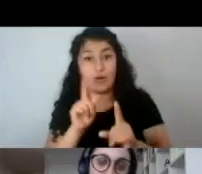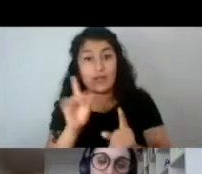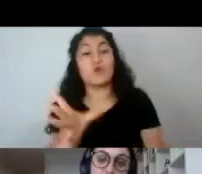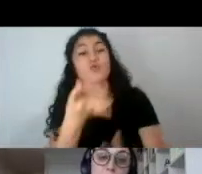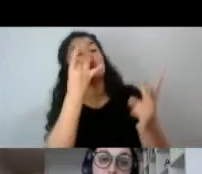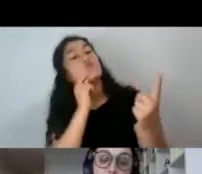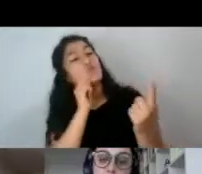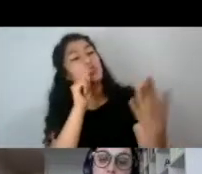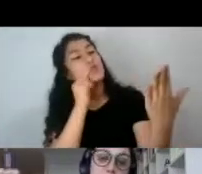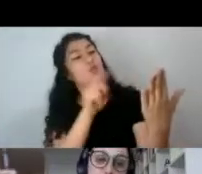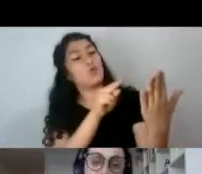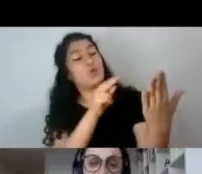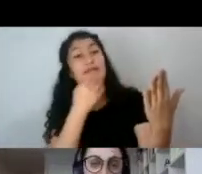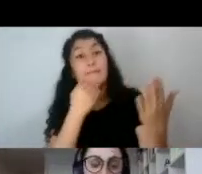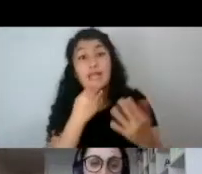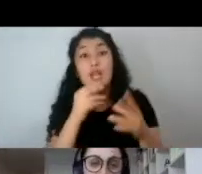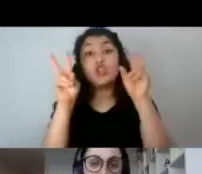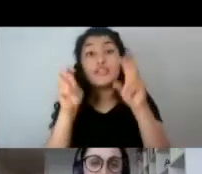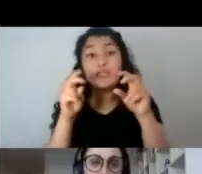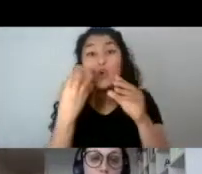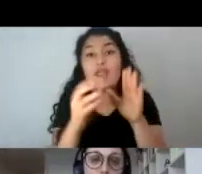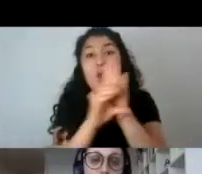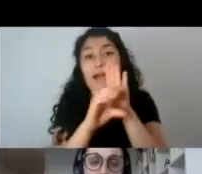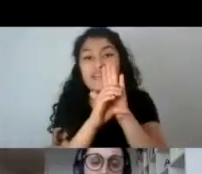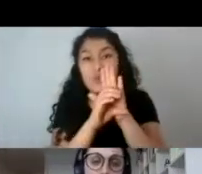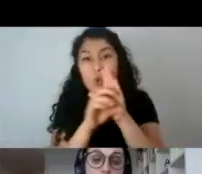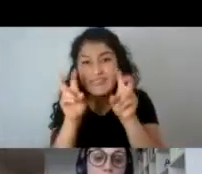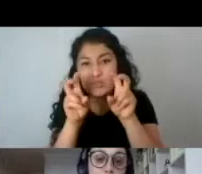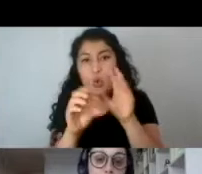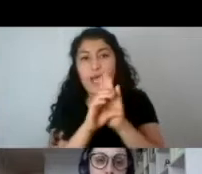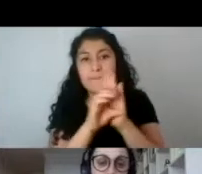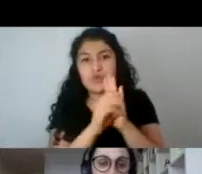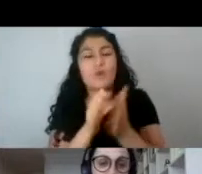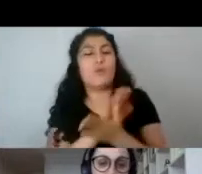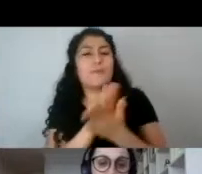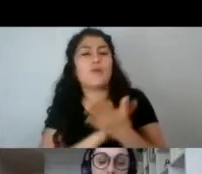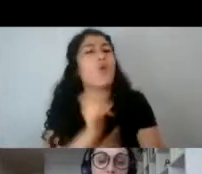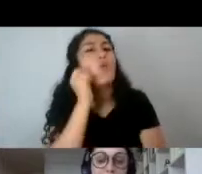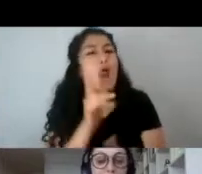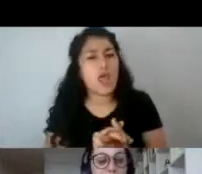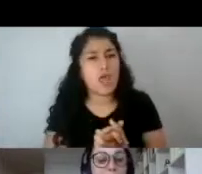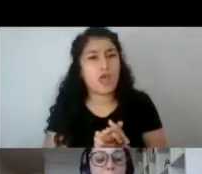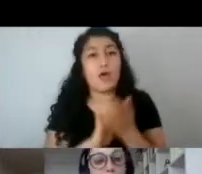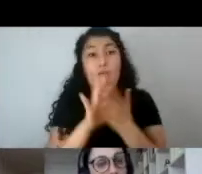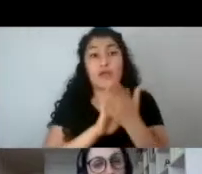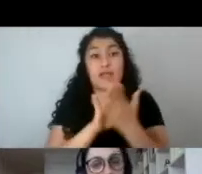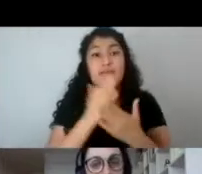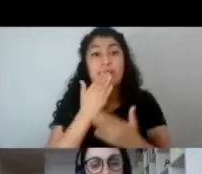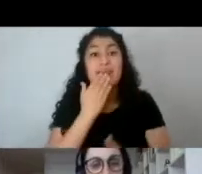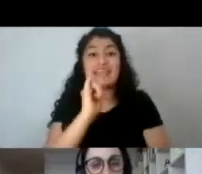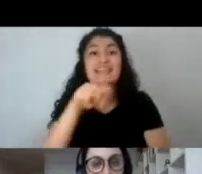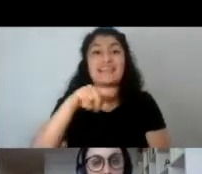Los títulos de los capítulos también. ¿Cómo son? ¿Cuáles son? La intertextualidad pop que